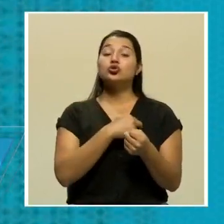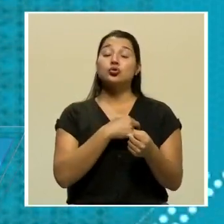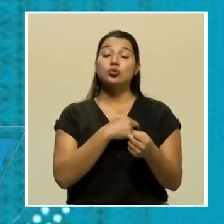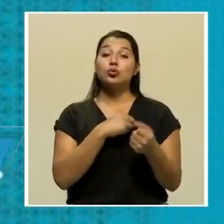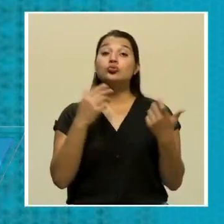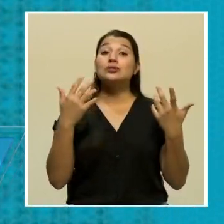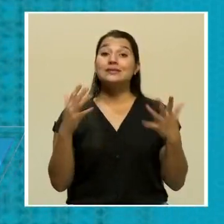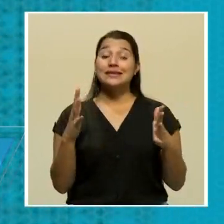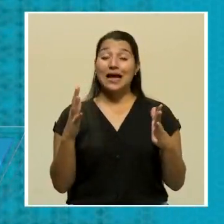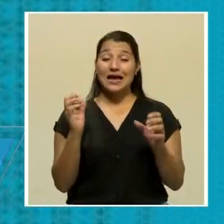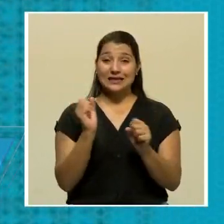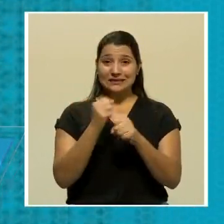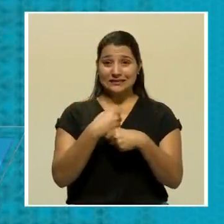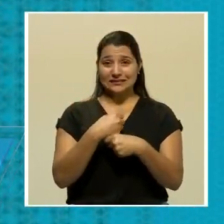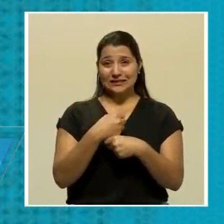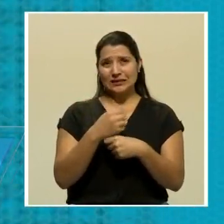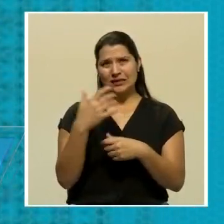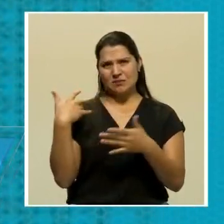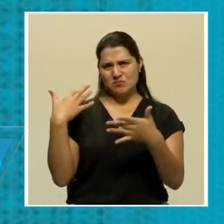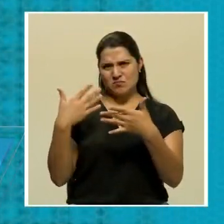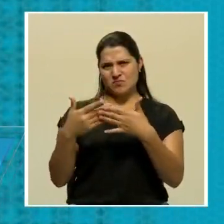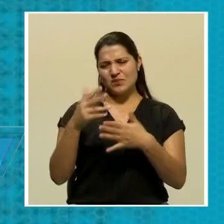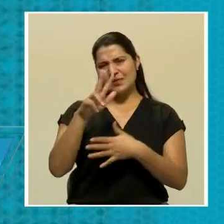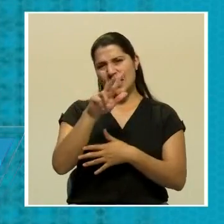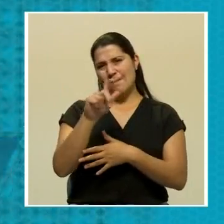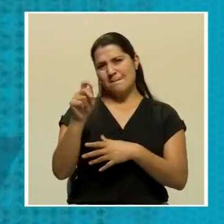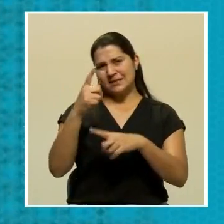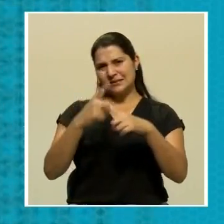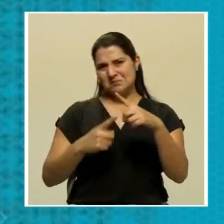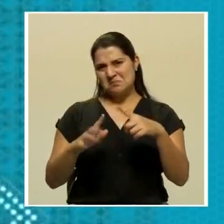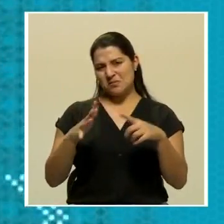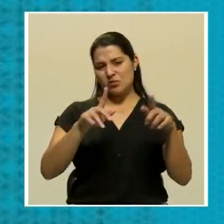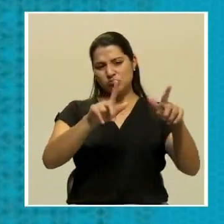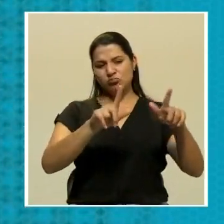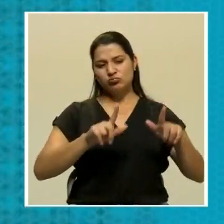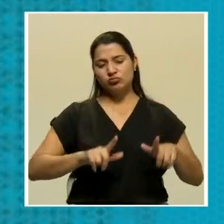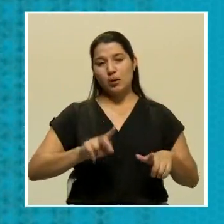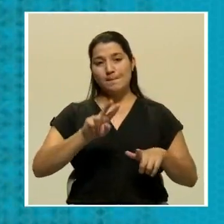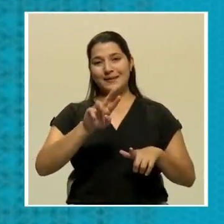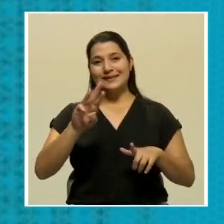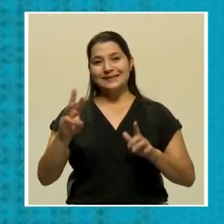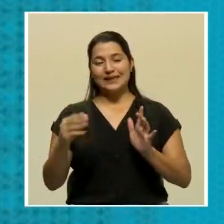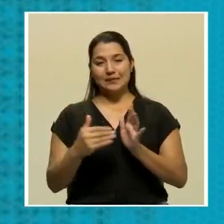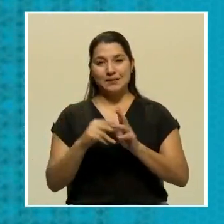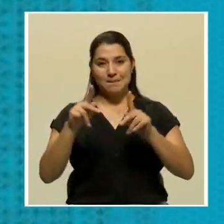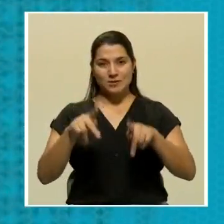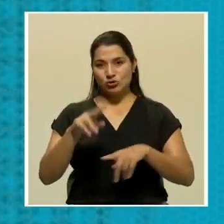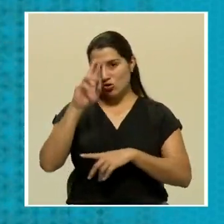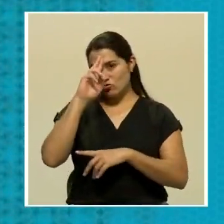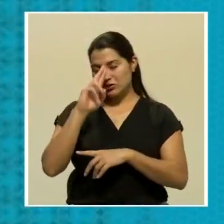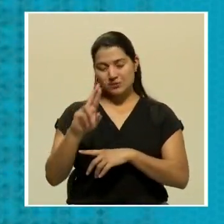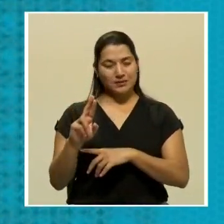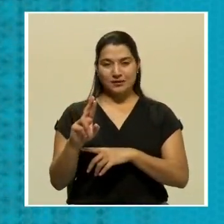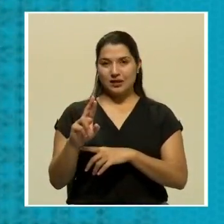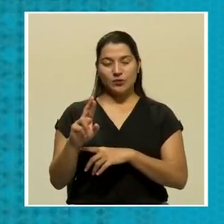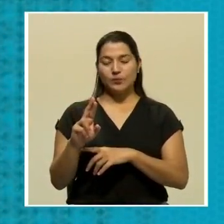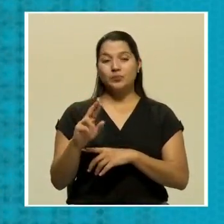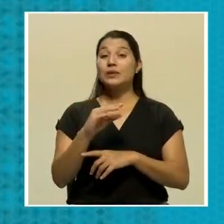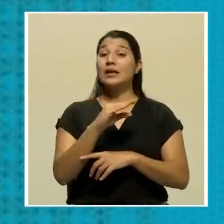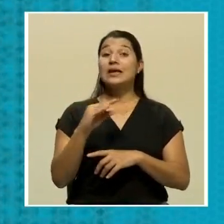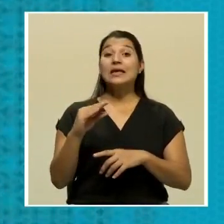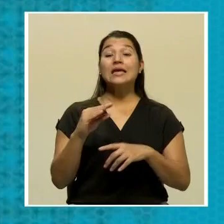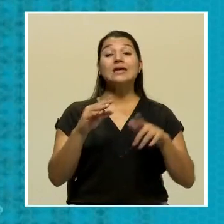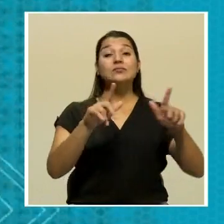este tiempo cerca de tres meses y medio más de 26 mil infracciones y se les ha retirado la